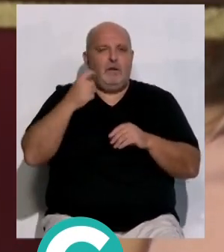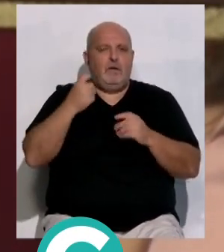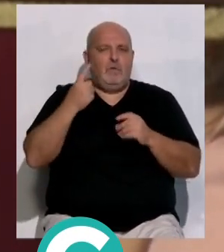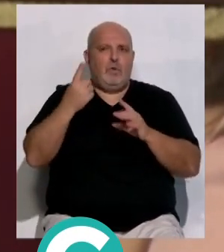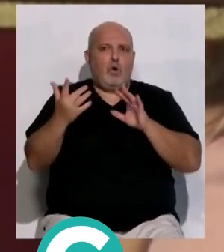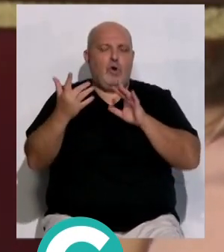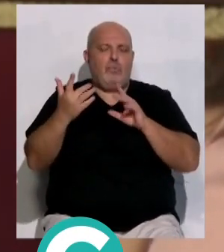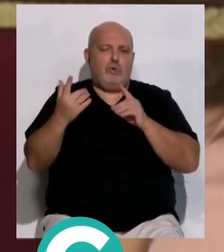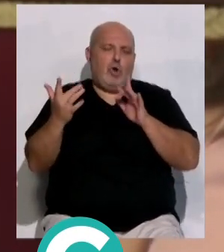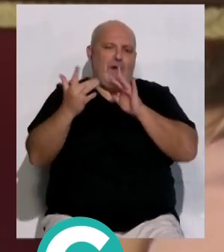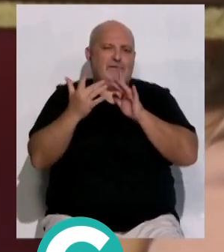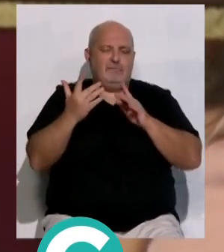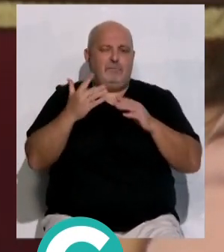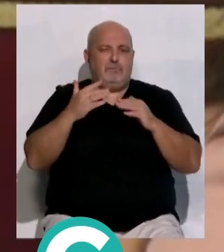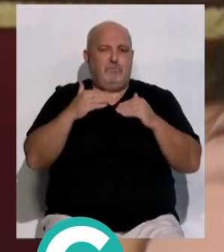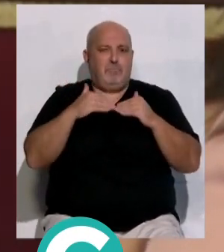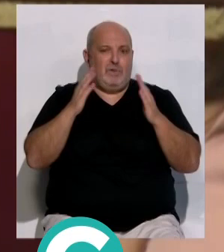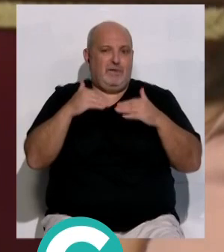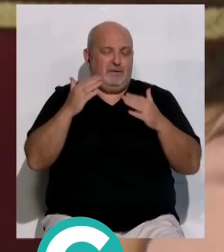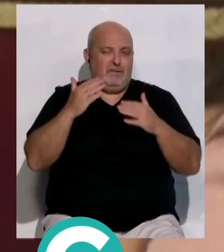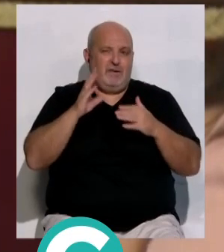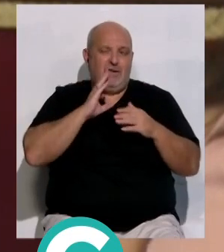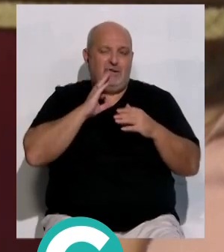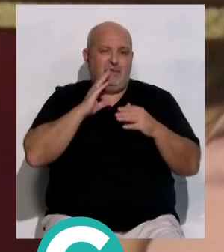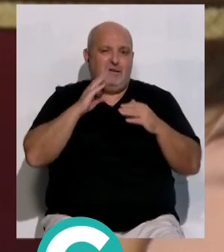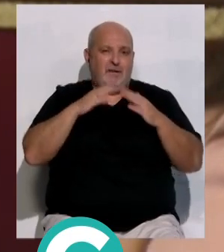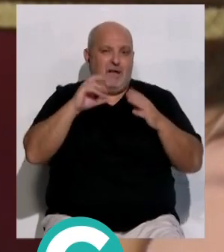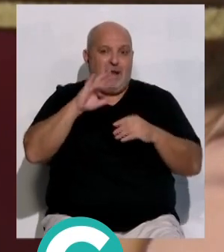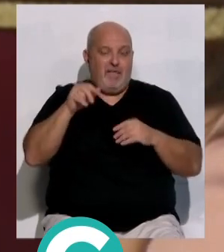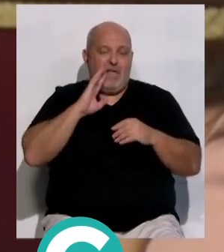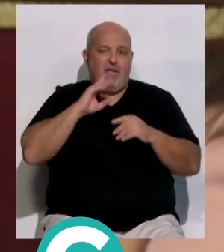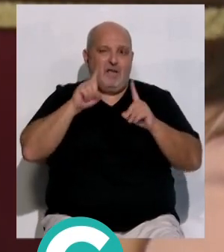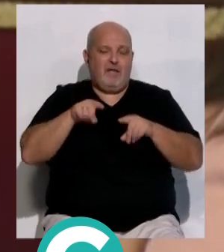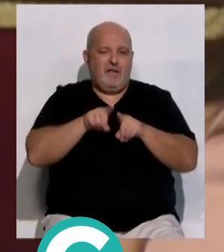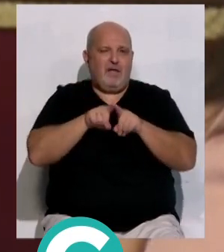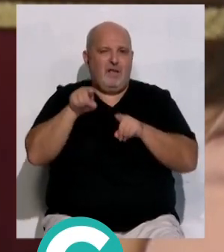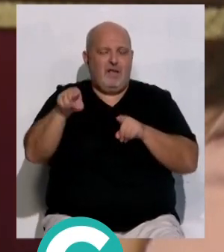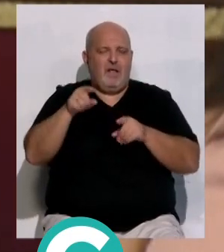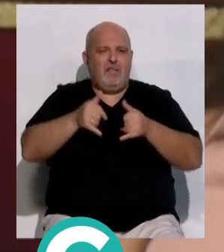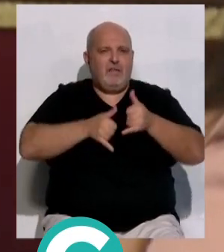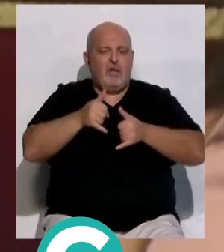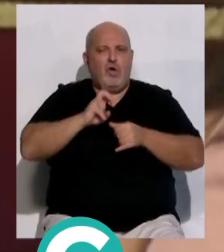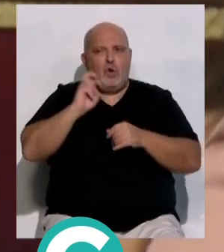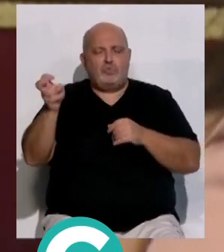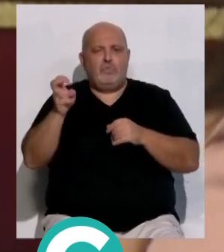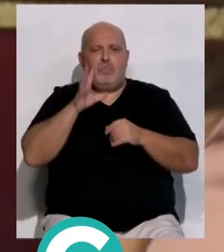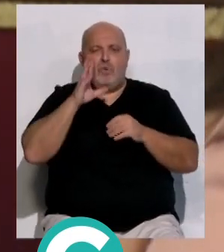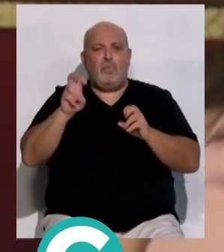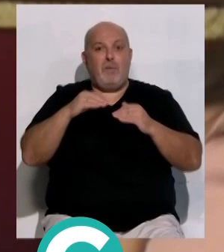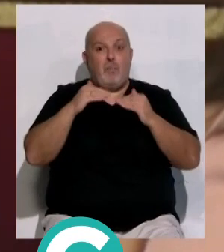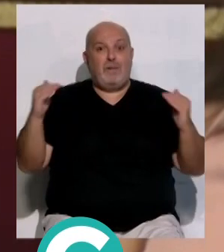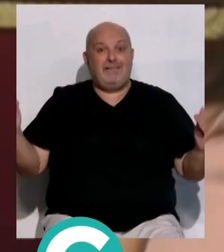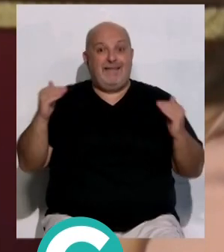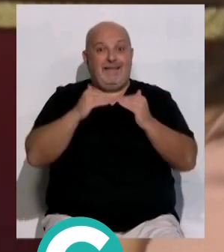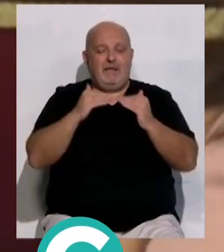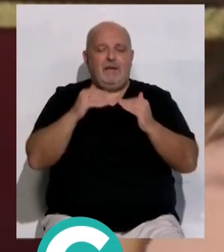necesaria una conexión por el Puente Carranza, como reclama la Asamblea Ciclista, pero también una conexión por el nuevo puente,